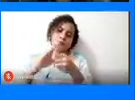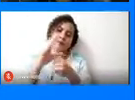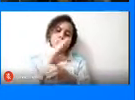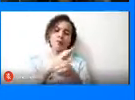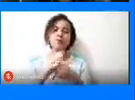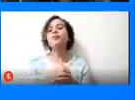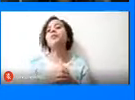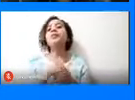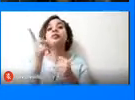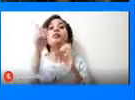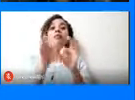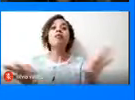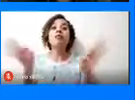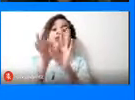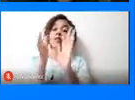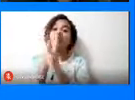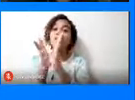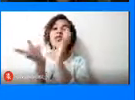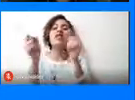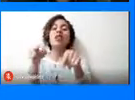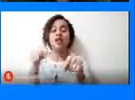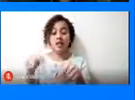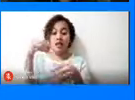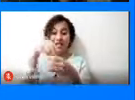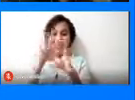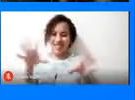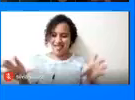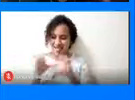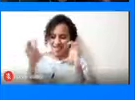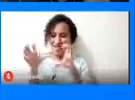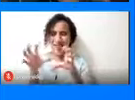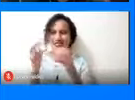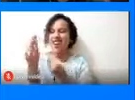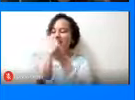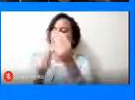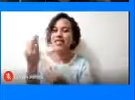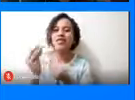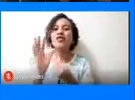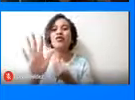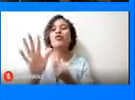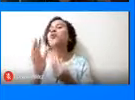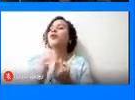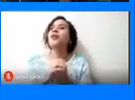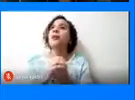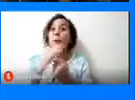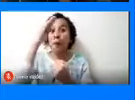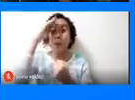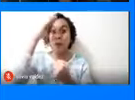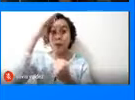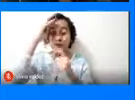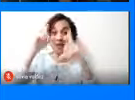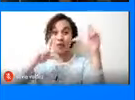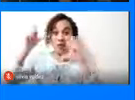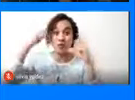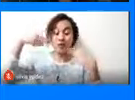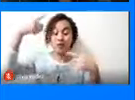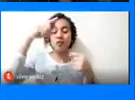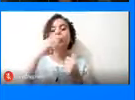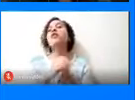Es importante mencionar también que dentro de las actividades que desarrolla la policía de turismo,